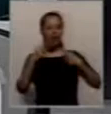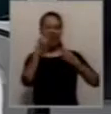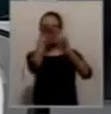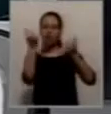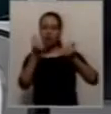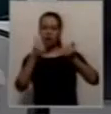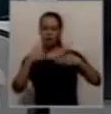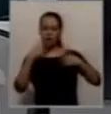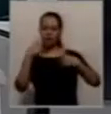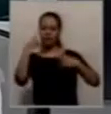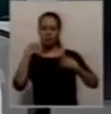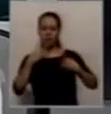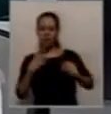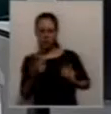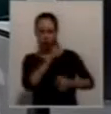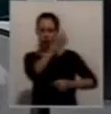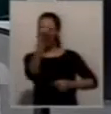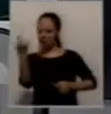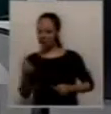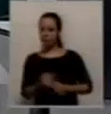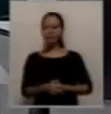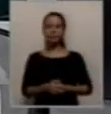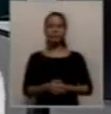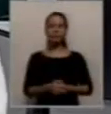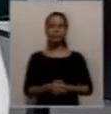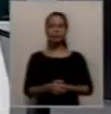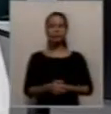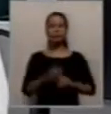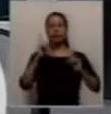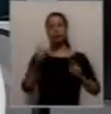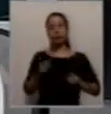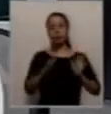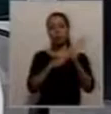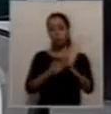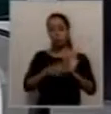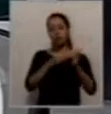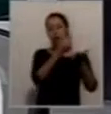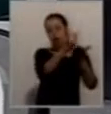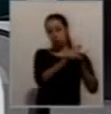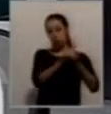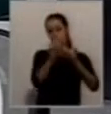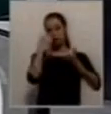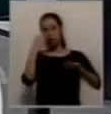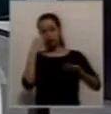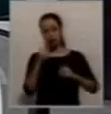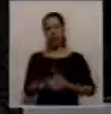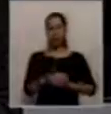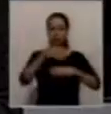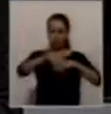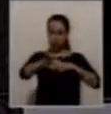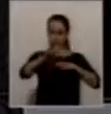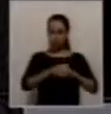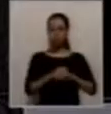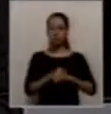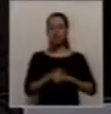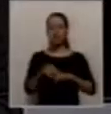esta, así que estoy con toda la energía puesta en la candidatura de intendente, como también Roberto y Enrique en la de gobernador y vice de San Juan. Los hechos de violencia